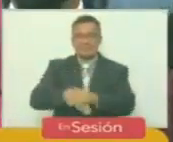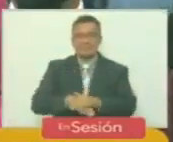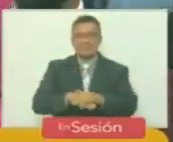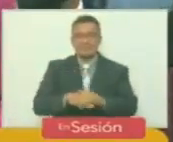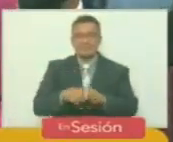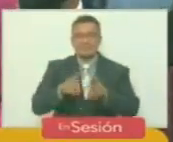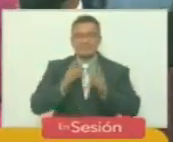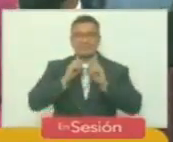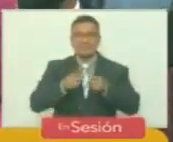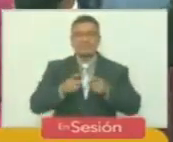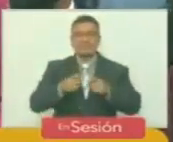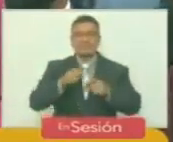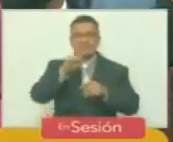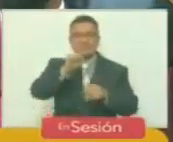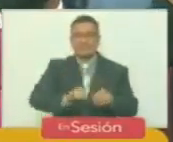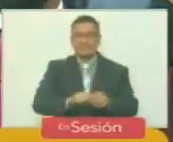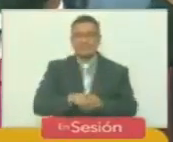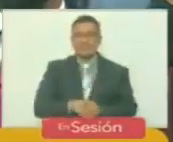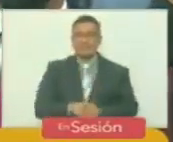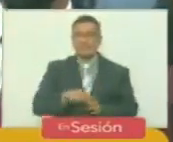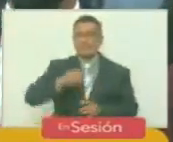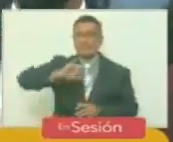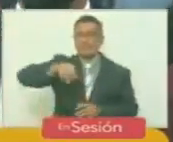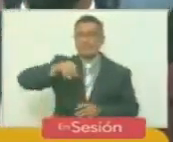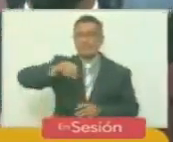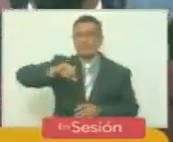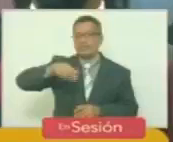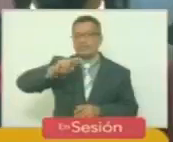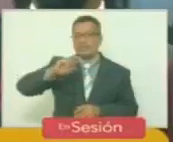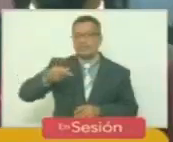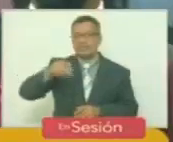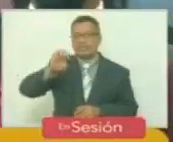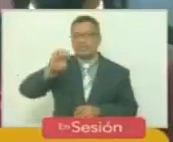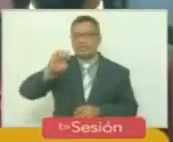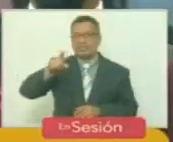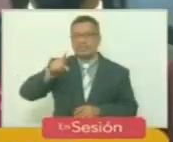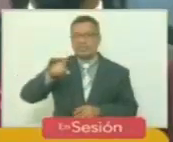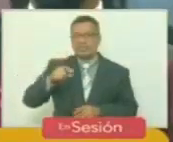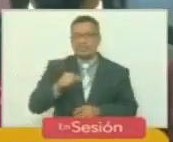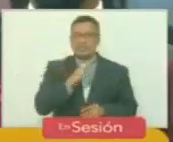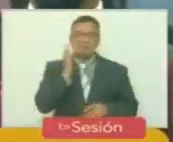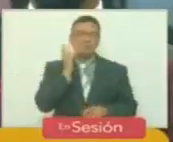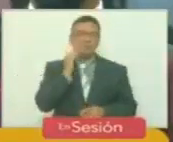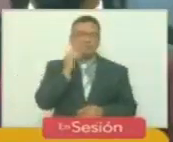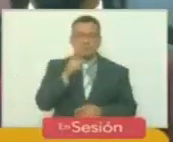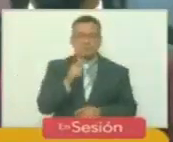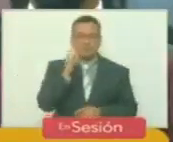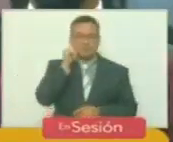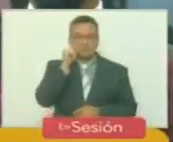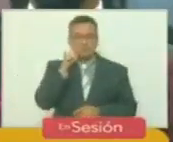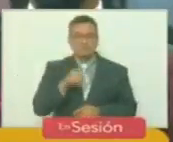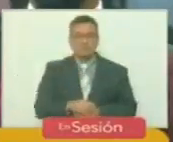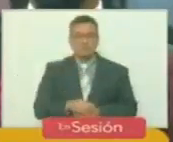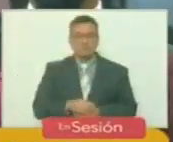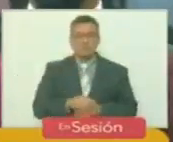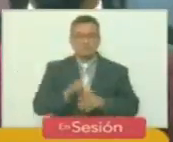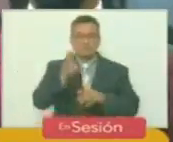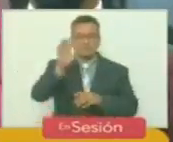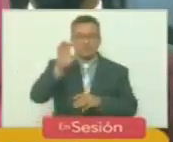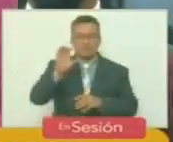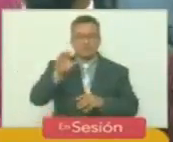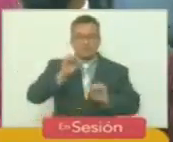Cementerio General del Sur. Jorge Rodríguez es un digno ejemplo de un hombre patriota,